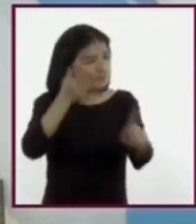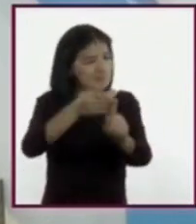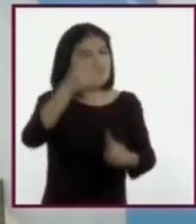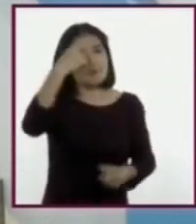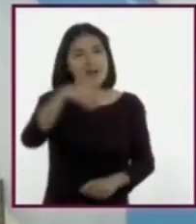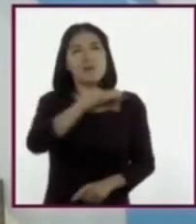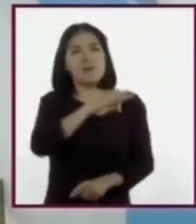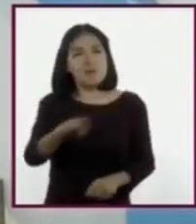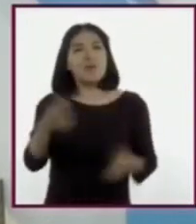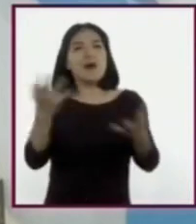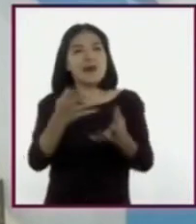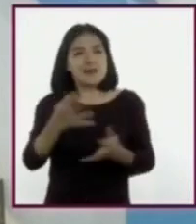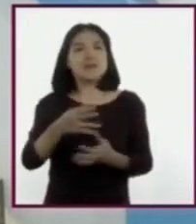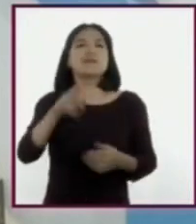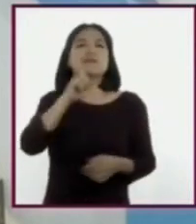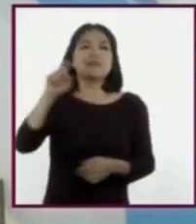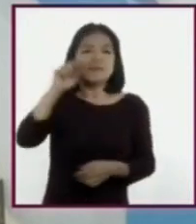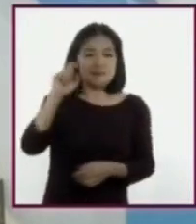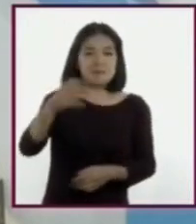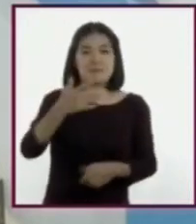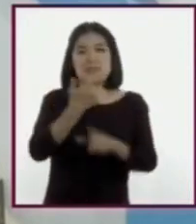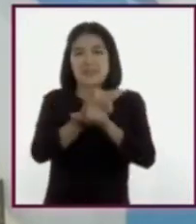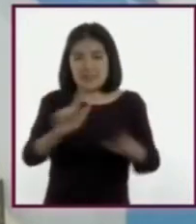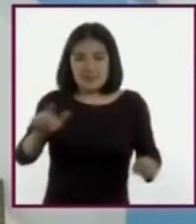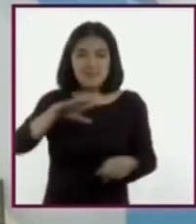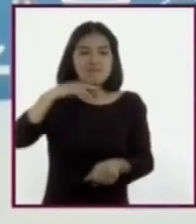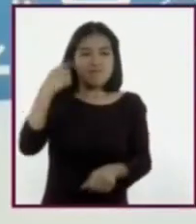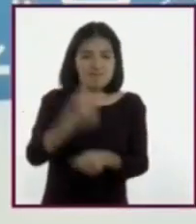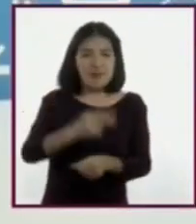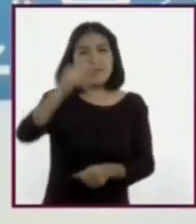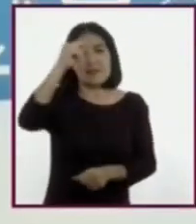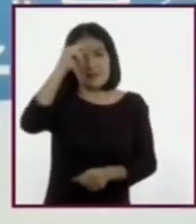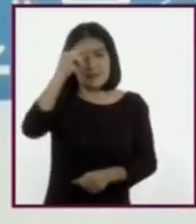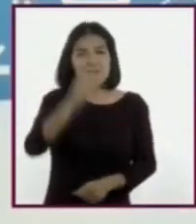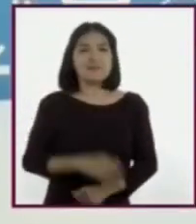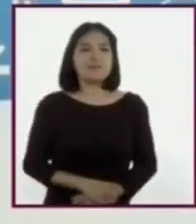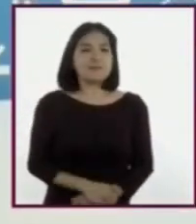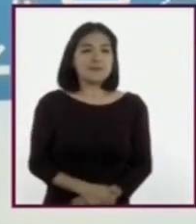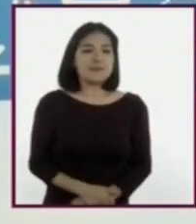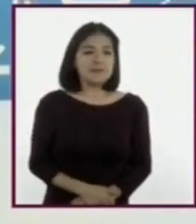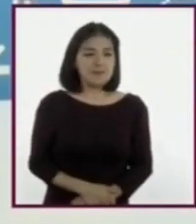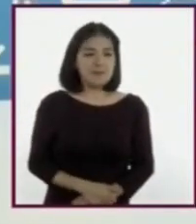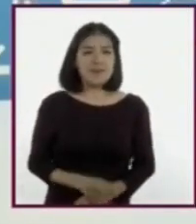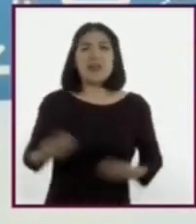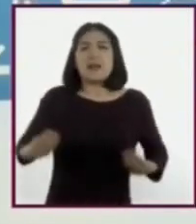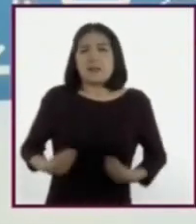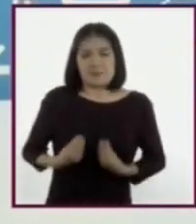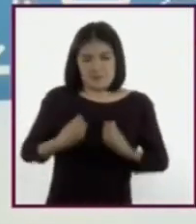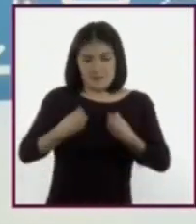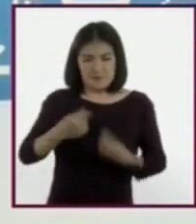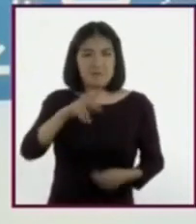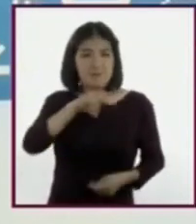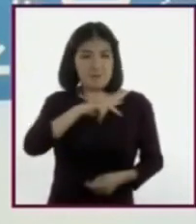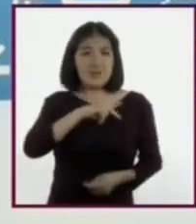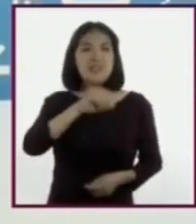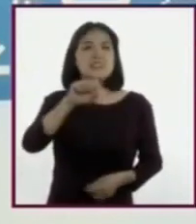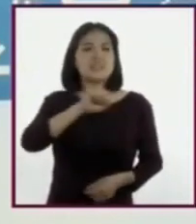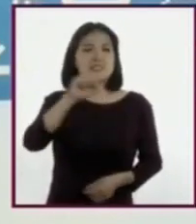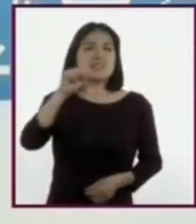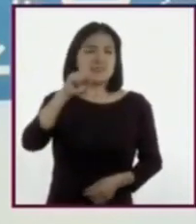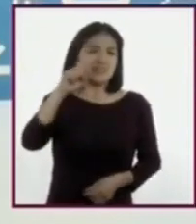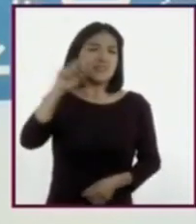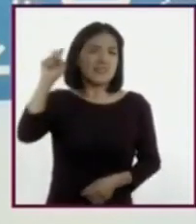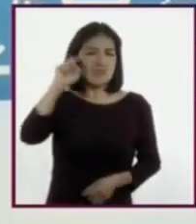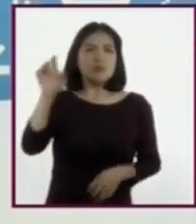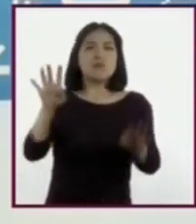de forma inteligente, libre y voluntaria? Vivir nuestra sexualidad implica aprender